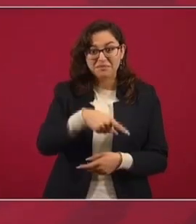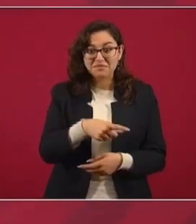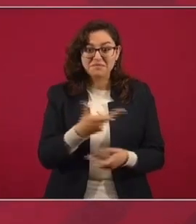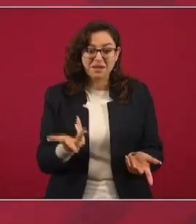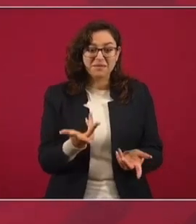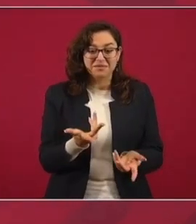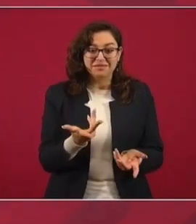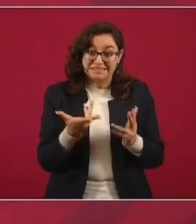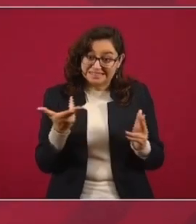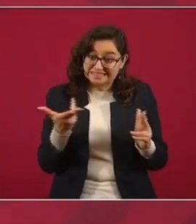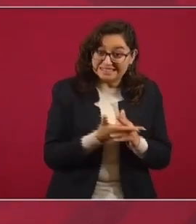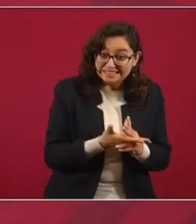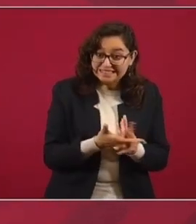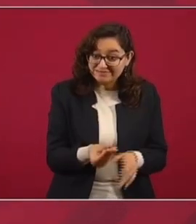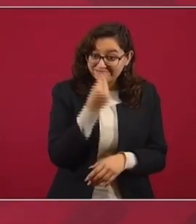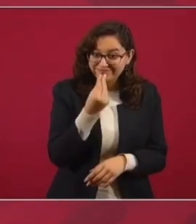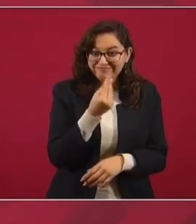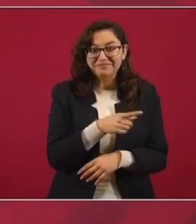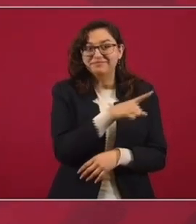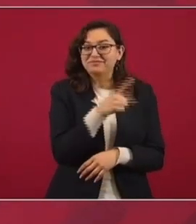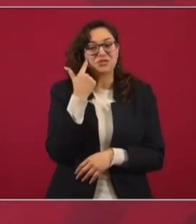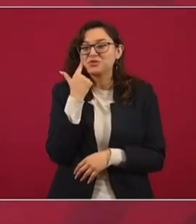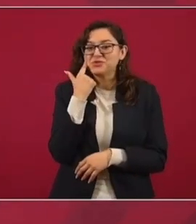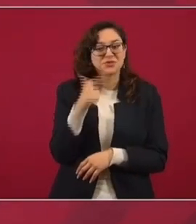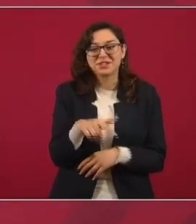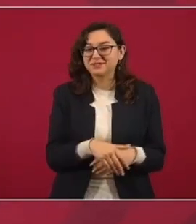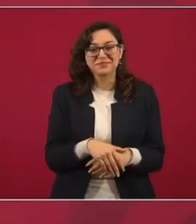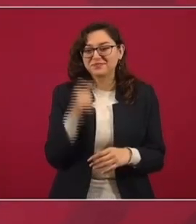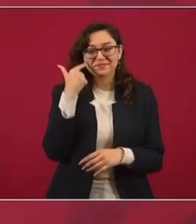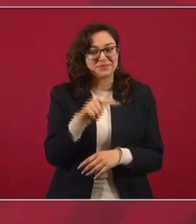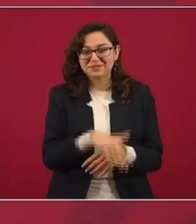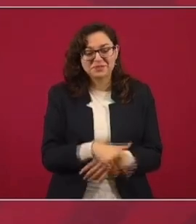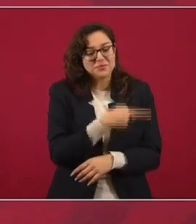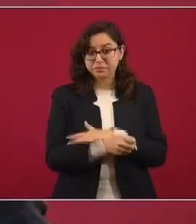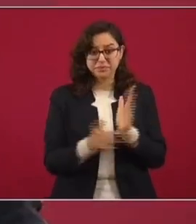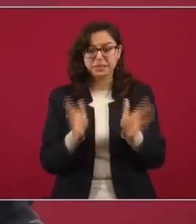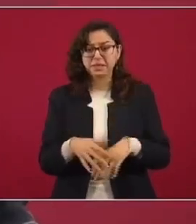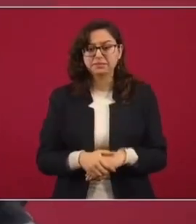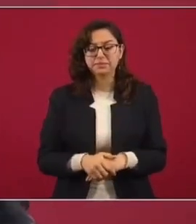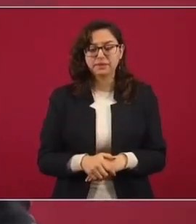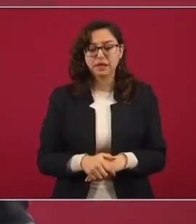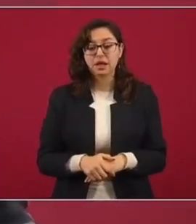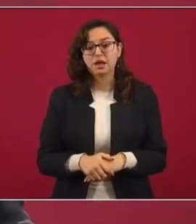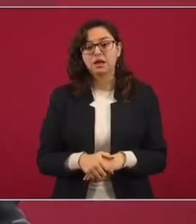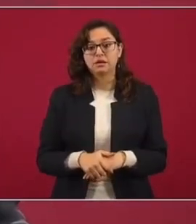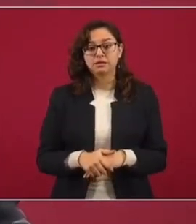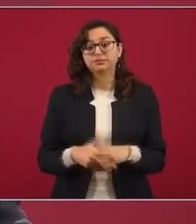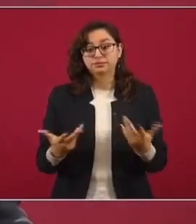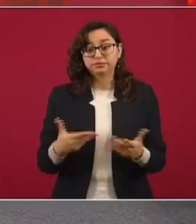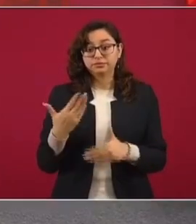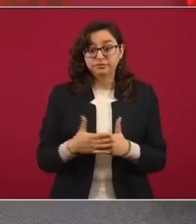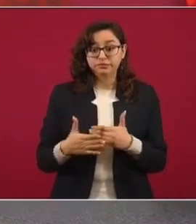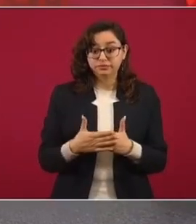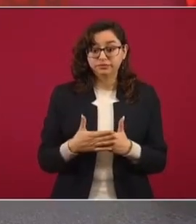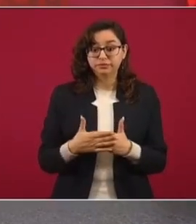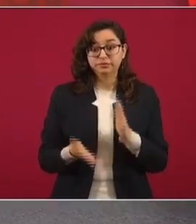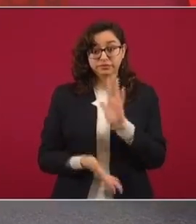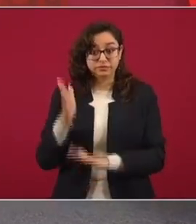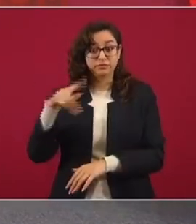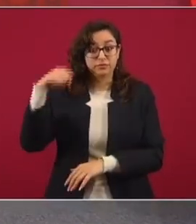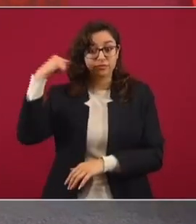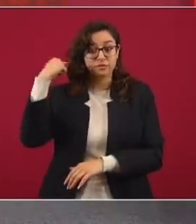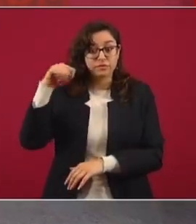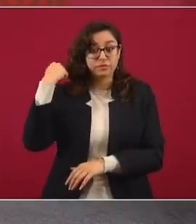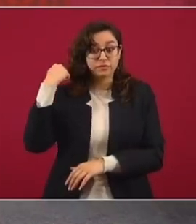quieren, que se sacrifique el pobre pavo. Pero en fin, ahora voy a informar a Tabasco